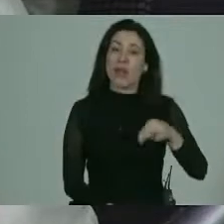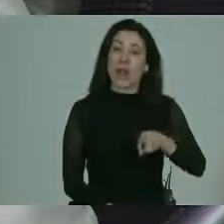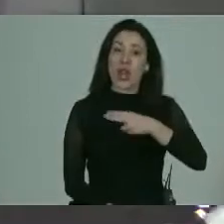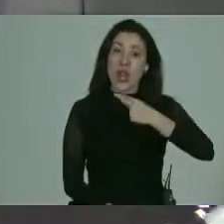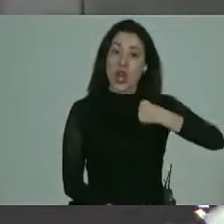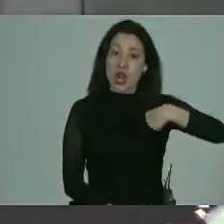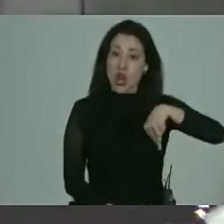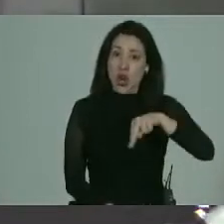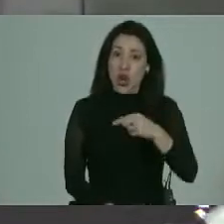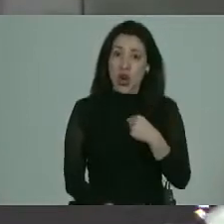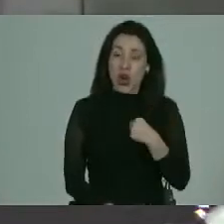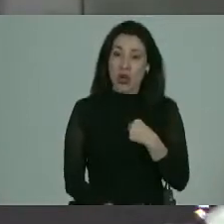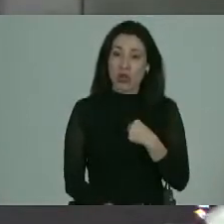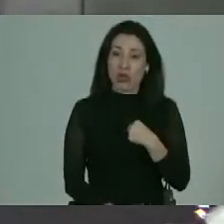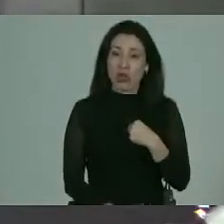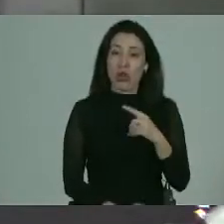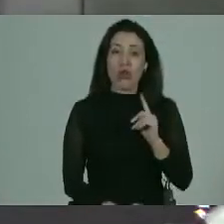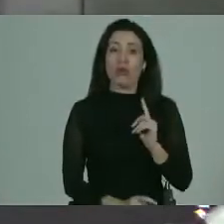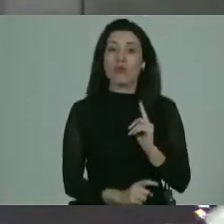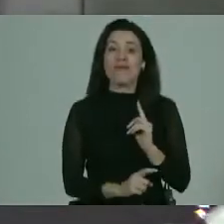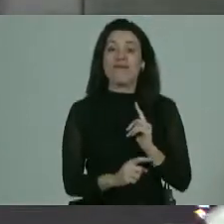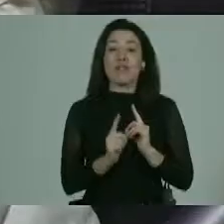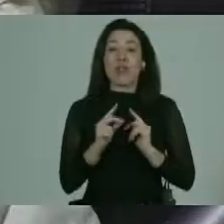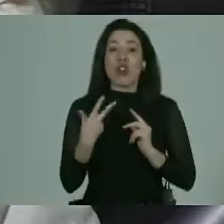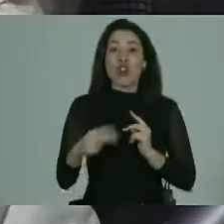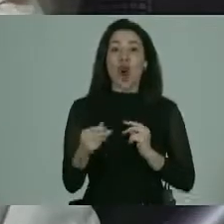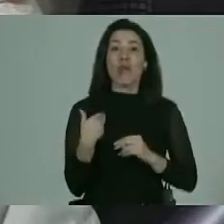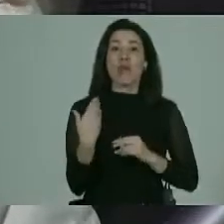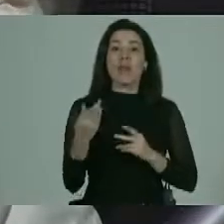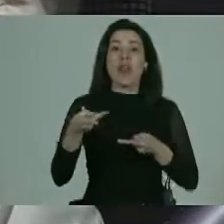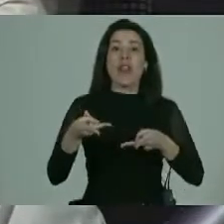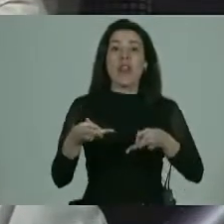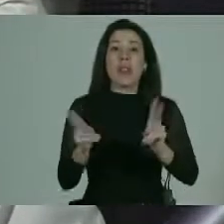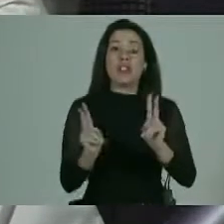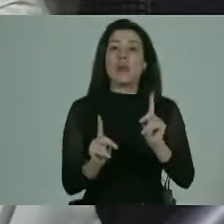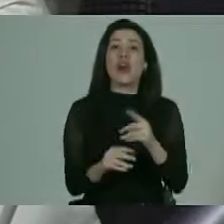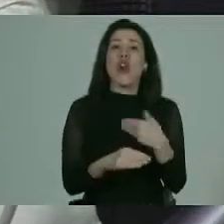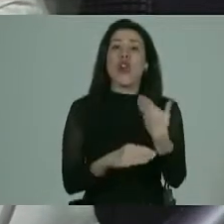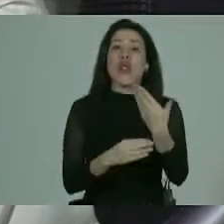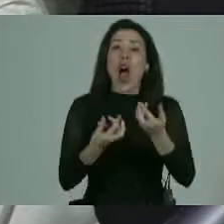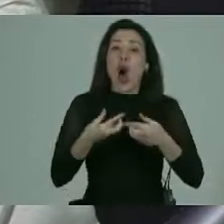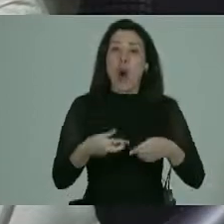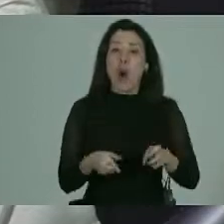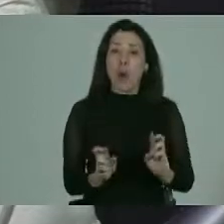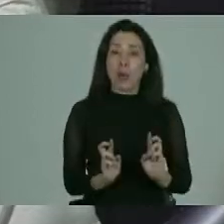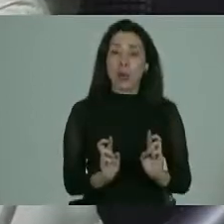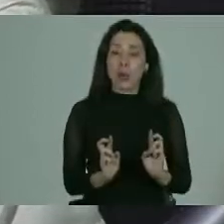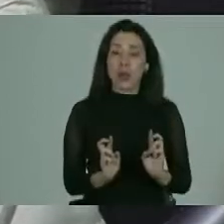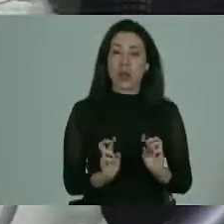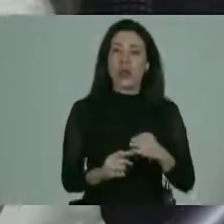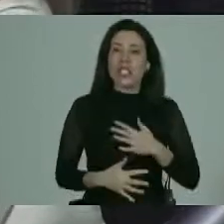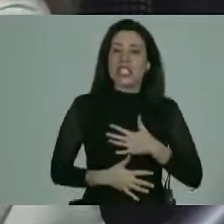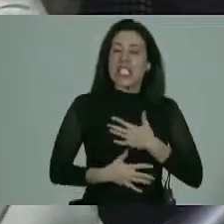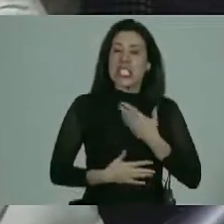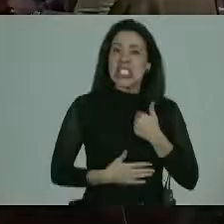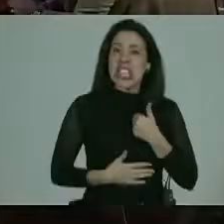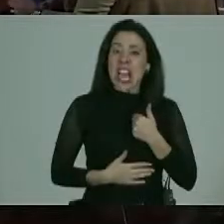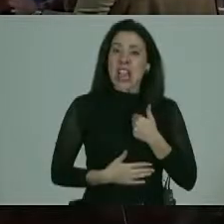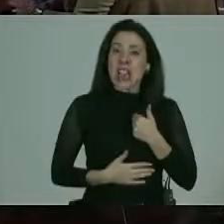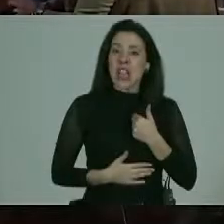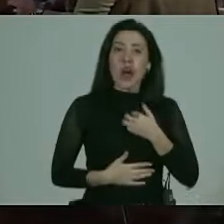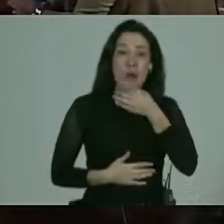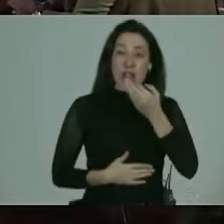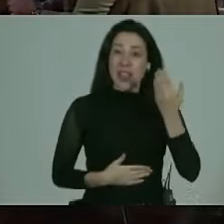nosotros mismos le negamos el derecho que ellos tienen porque no le damos oportunidad nos sentimos como dije al